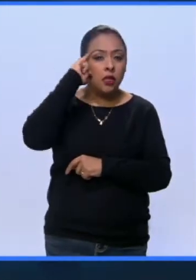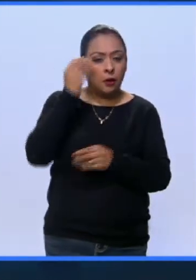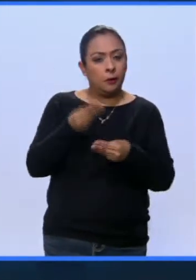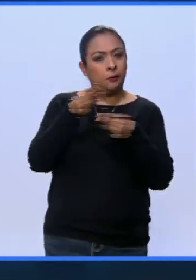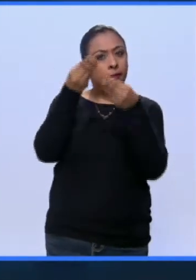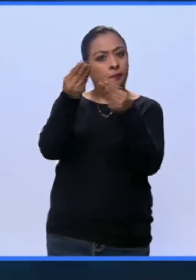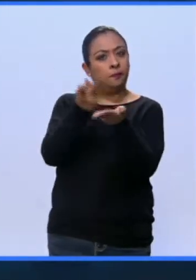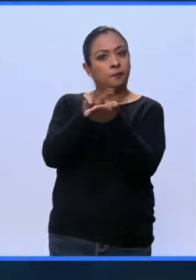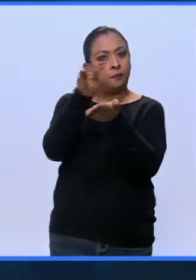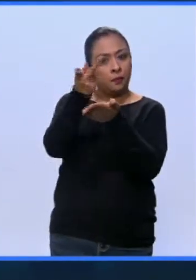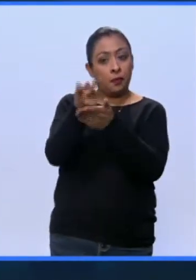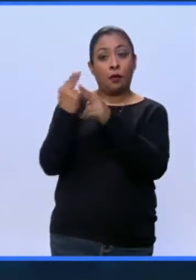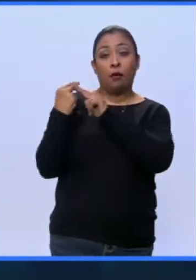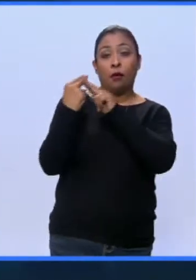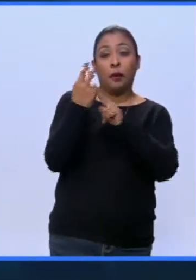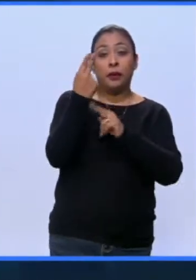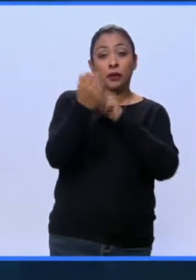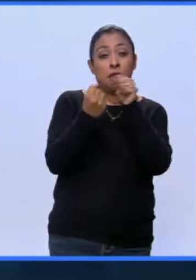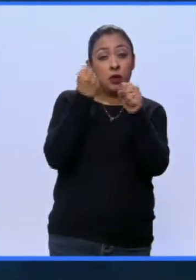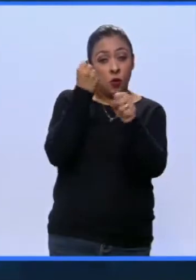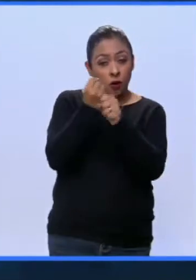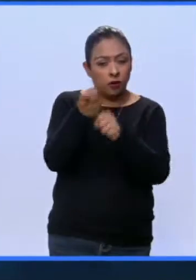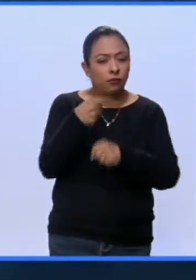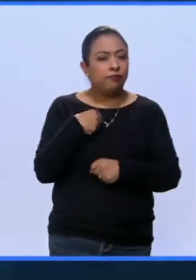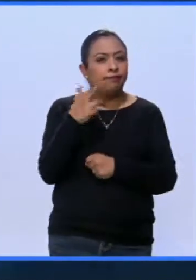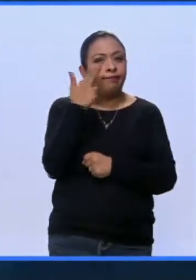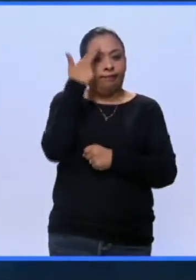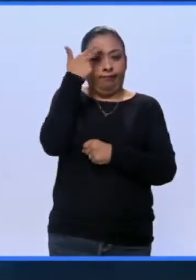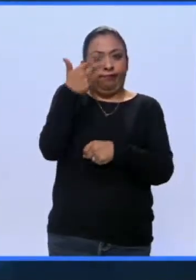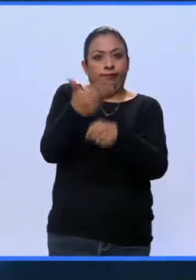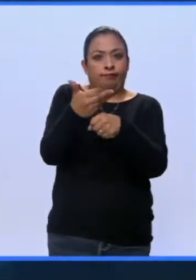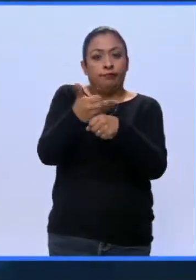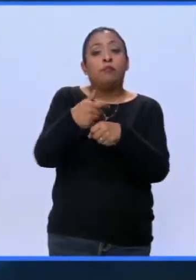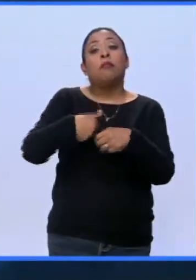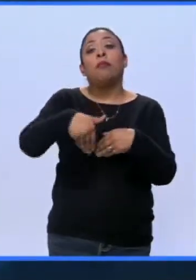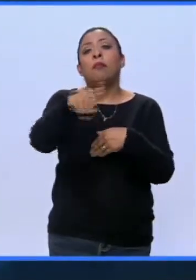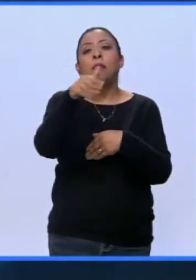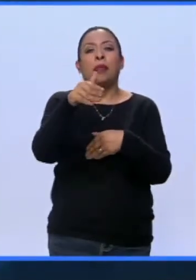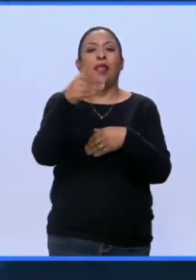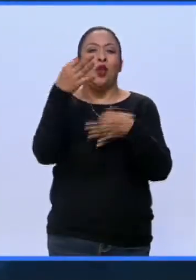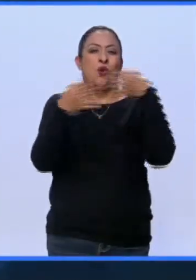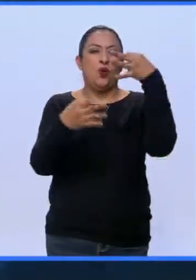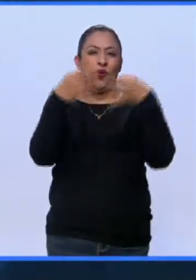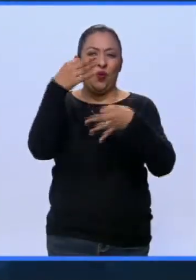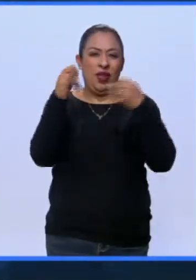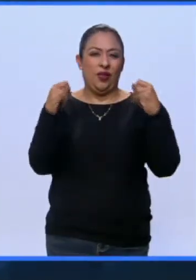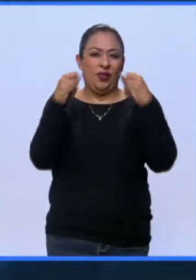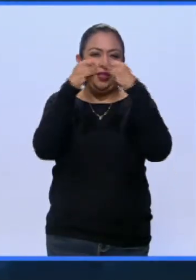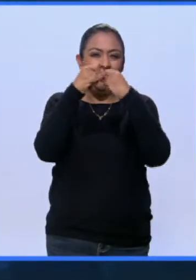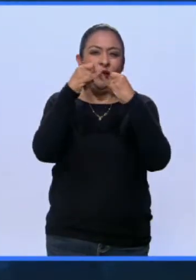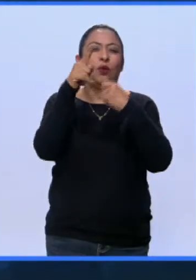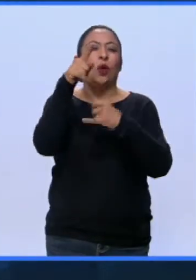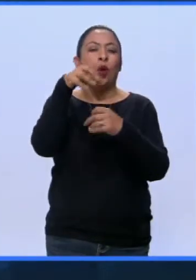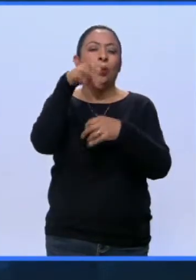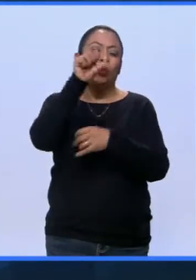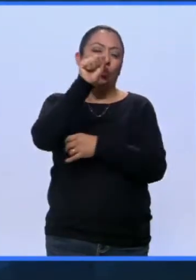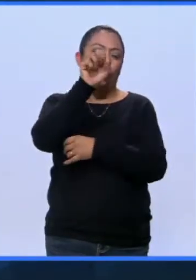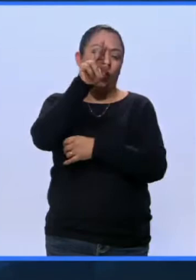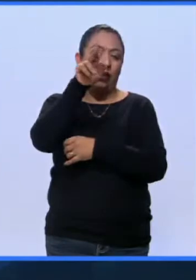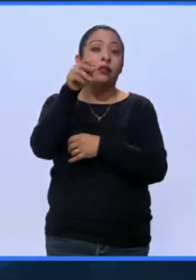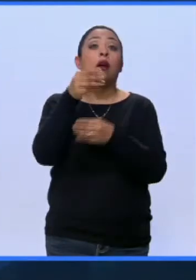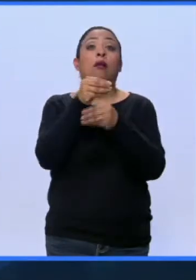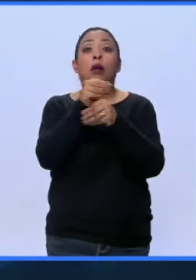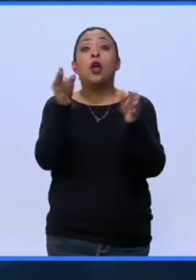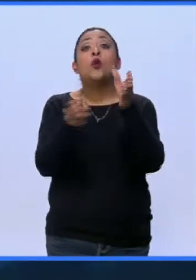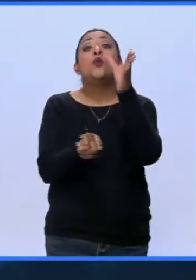galardón. A 25 años de esa conmemoración, ya unos días de que el jurado del Instituto Caroninska de Estocolmo, en Suecia, dé a conocer